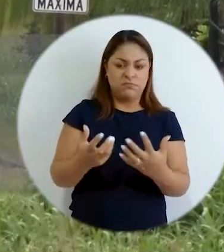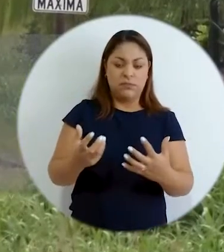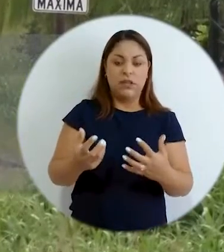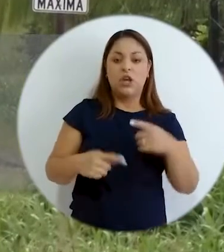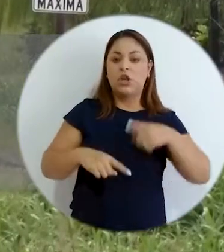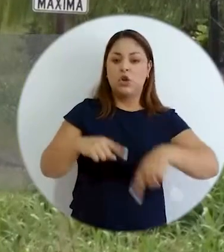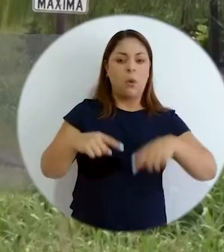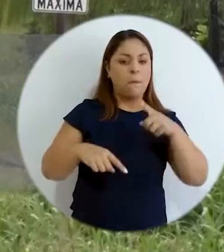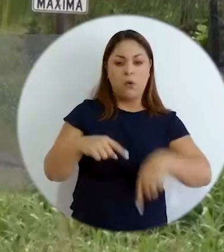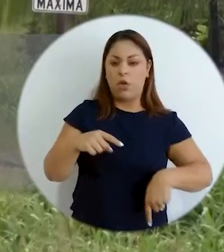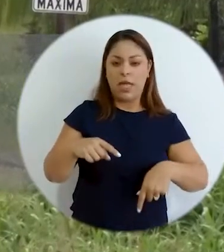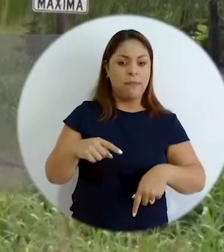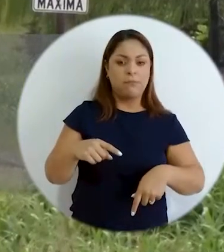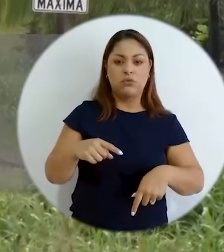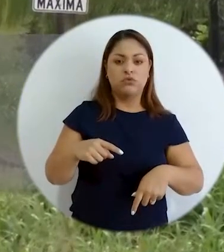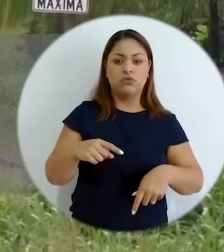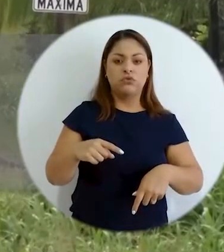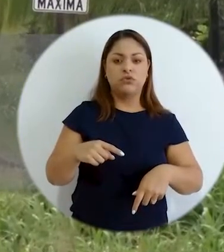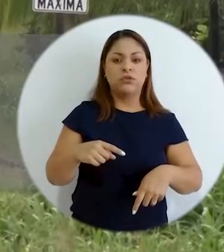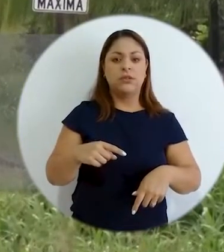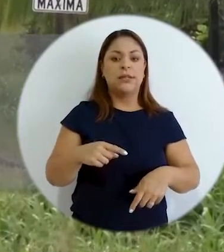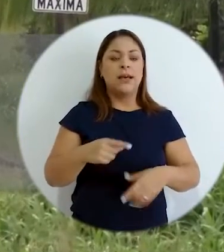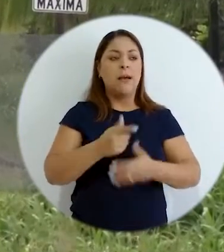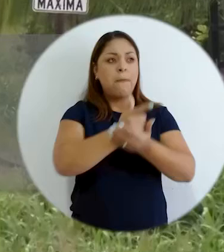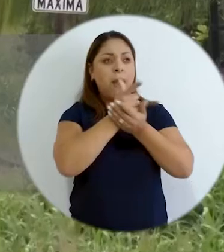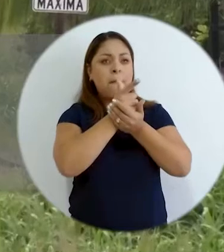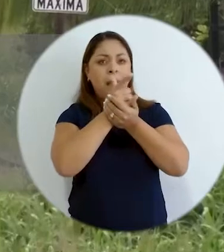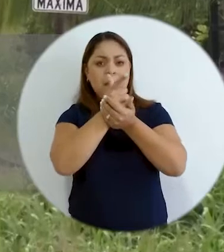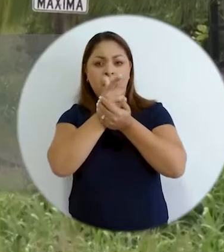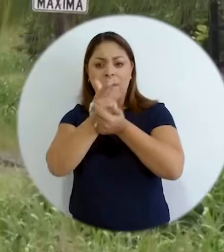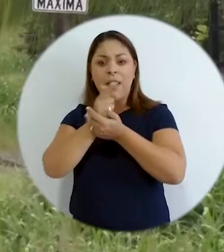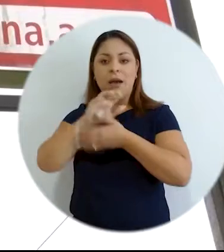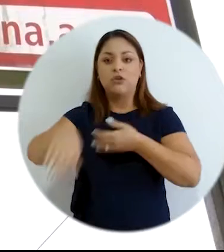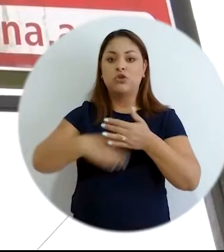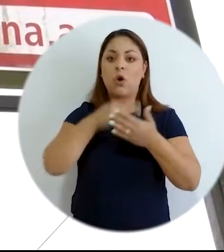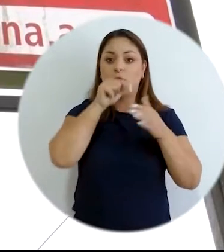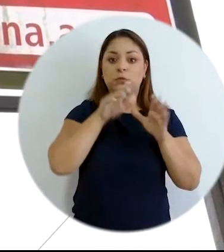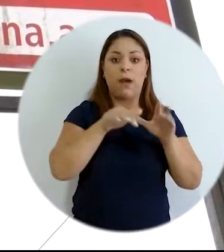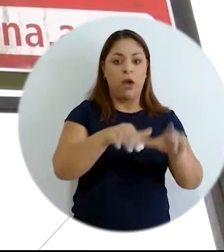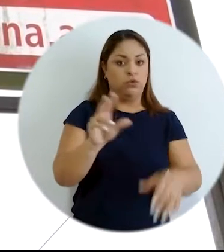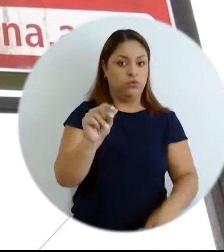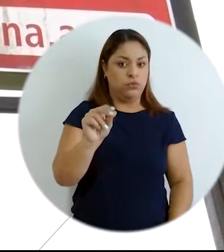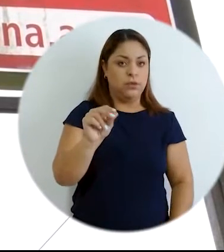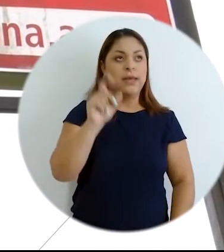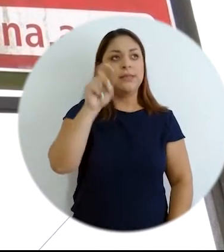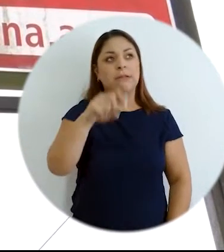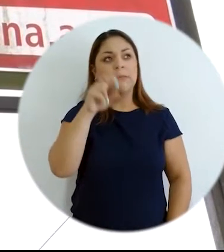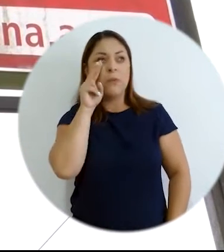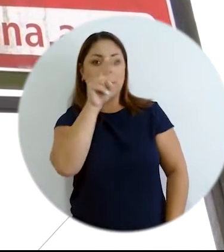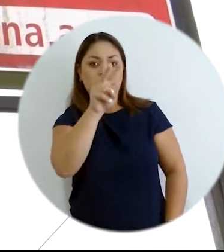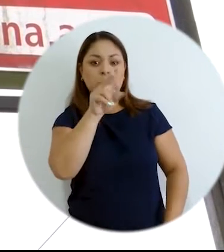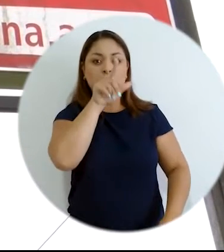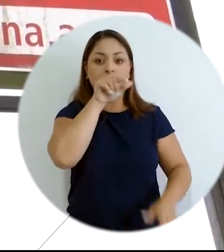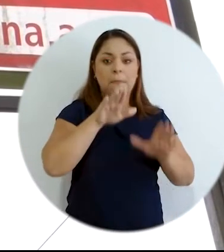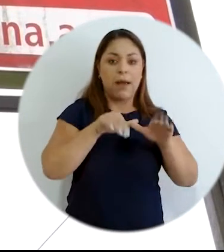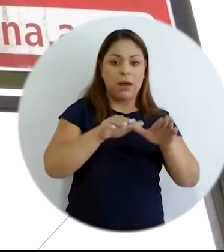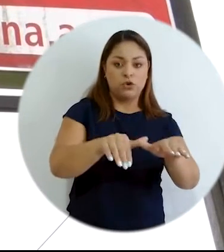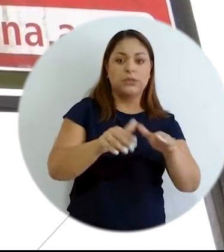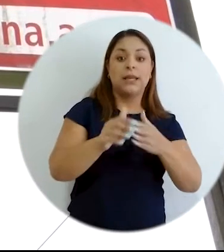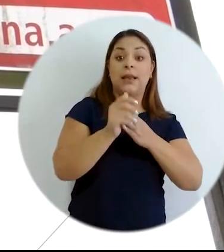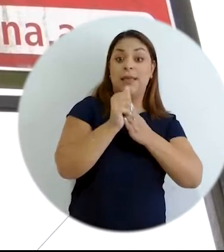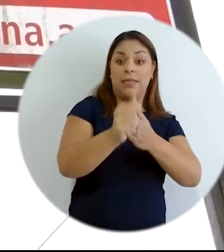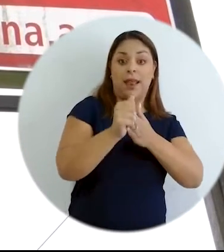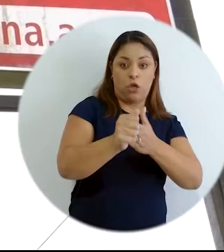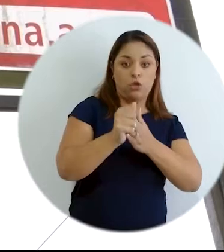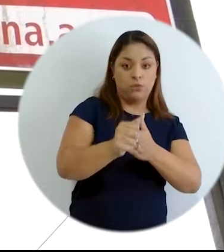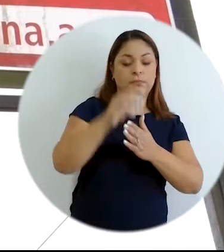decir no podemos dispararle a todos los pájaros tenemos que ver cuáles son los pájaros que están liderando cuáles son los para poder